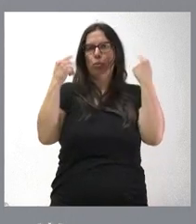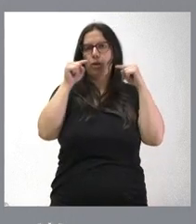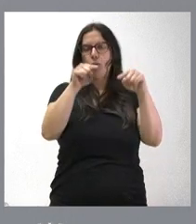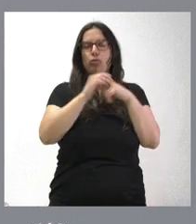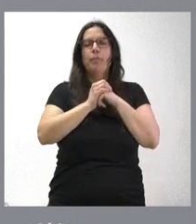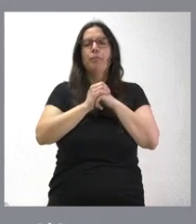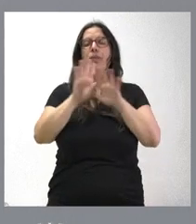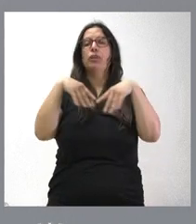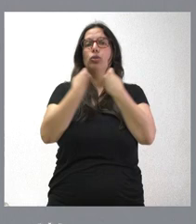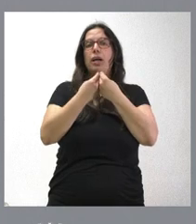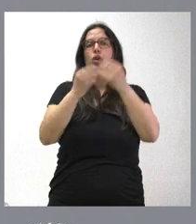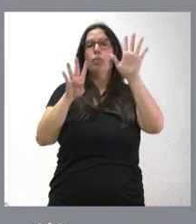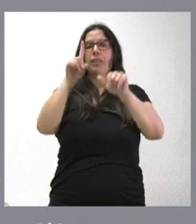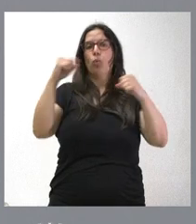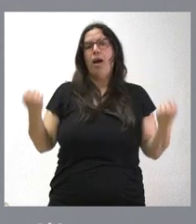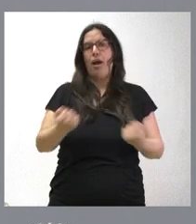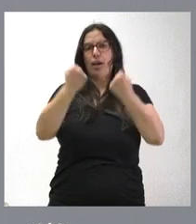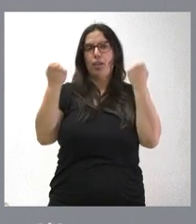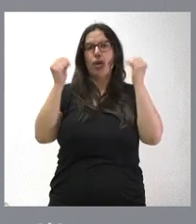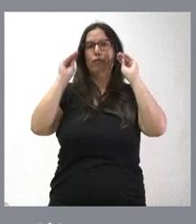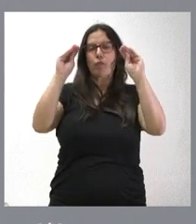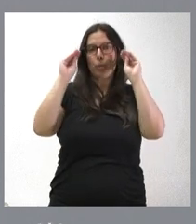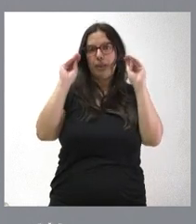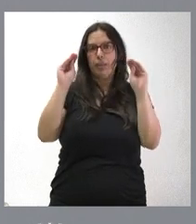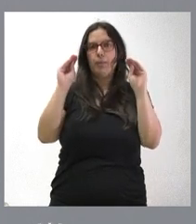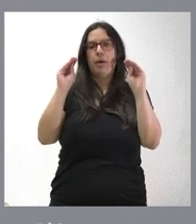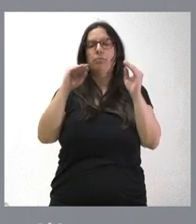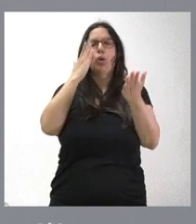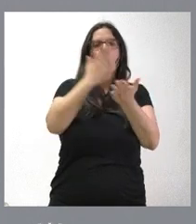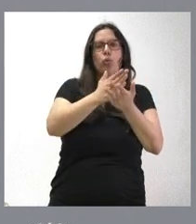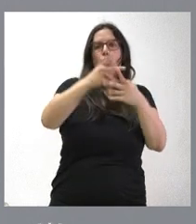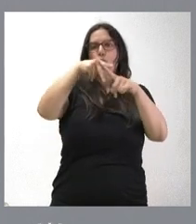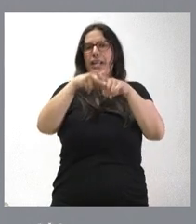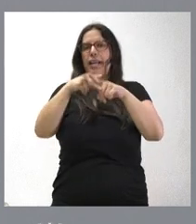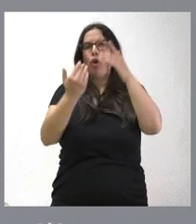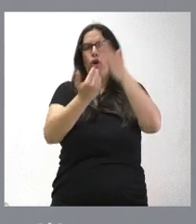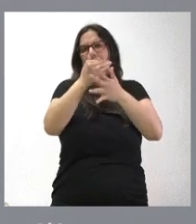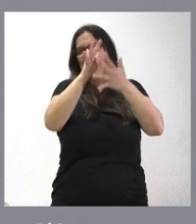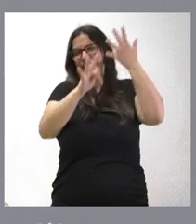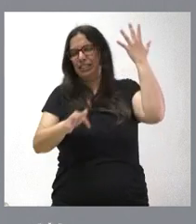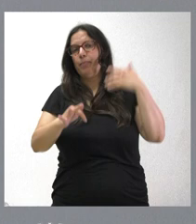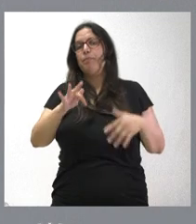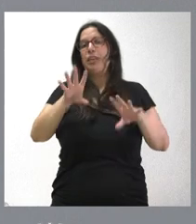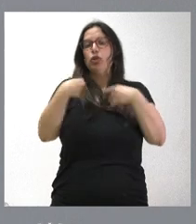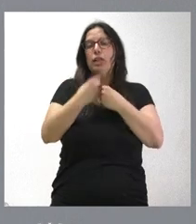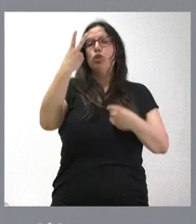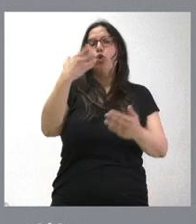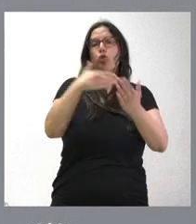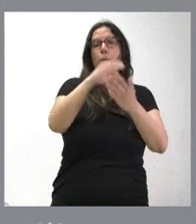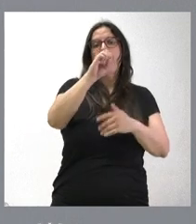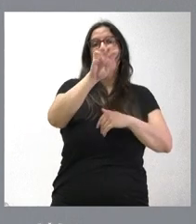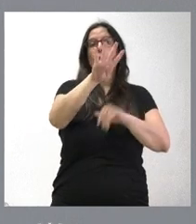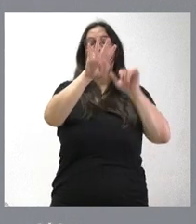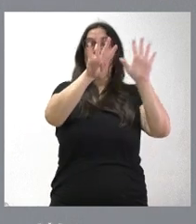91 acciones formativas entre cursos, talleres y jornadas, repartidas en 2.095 horas